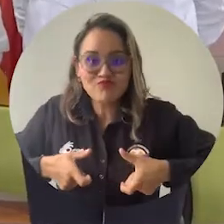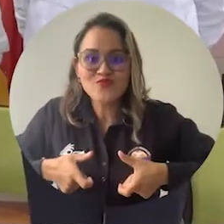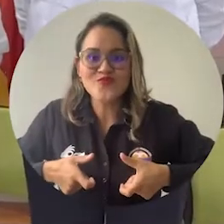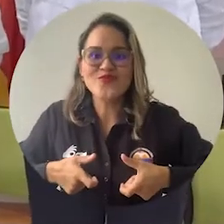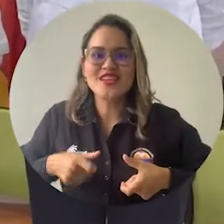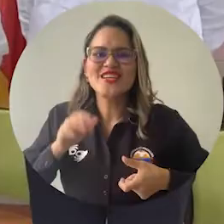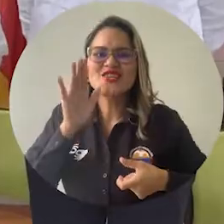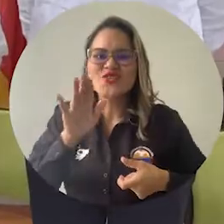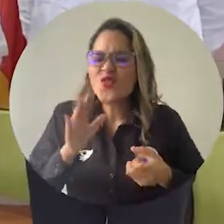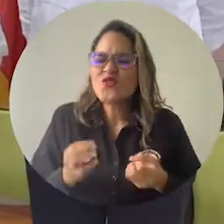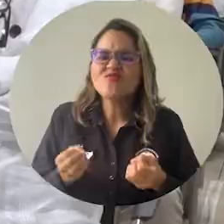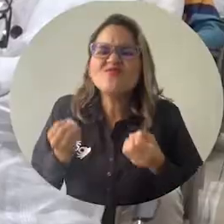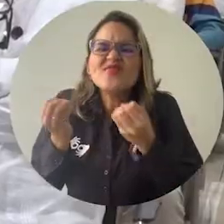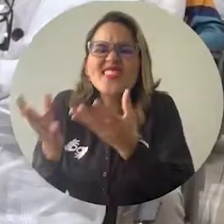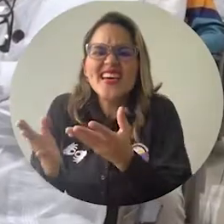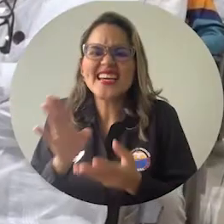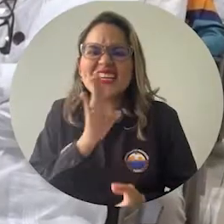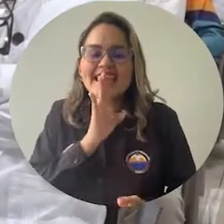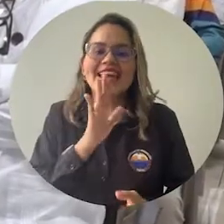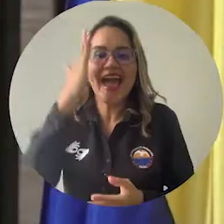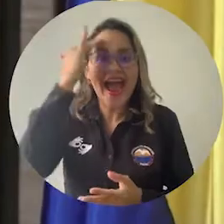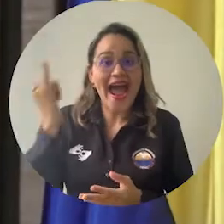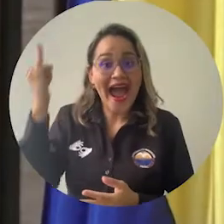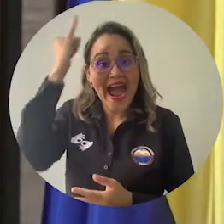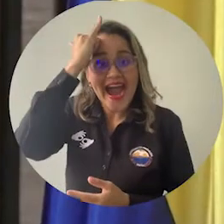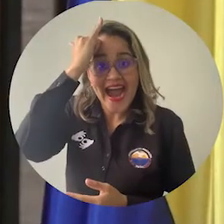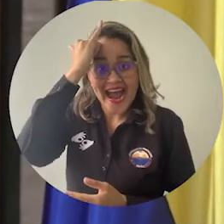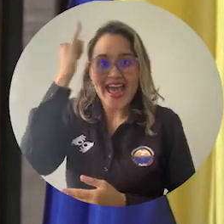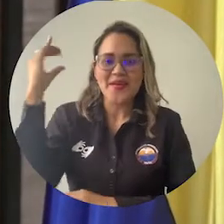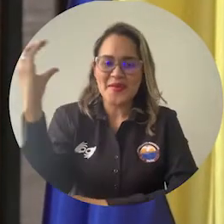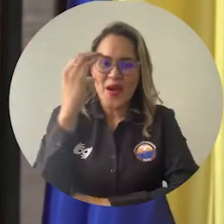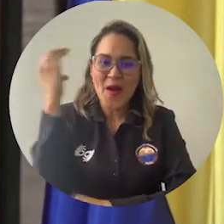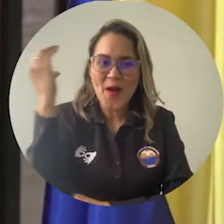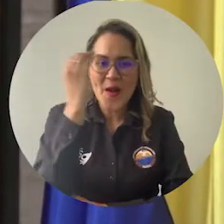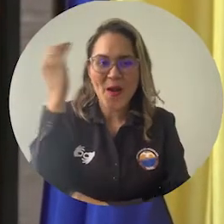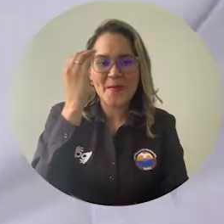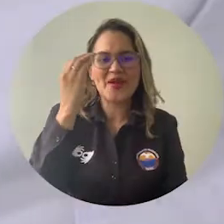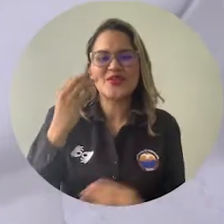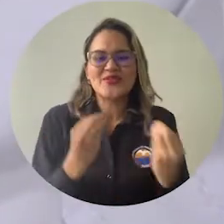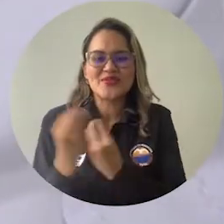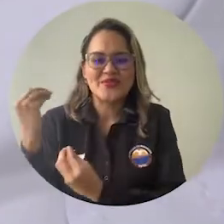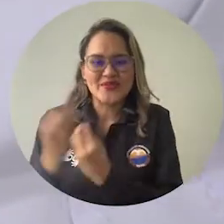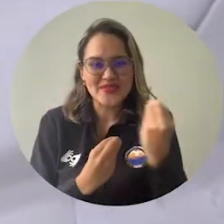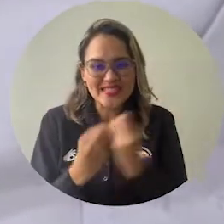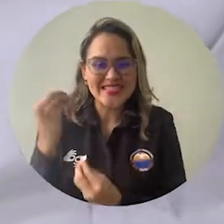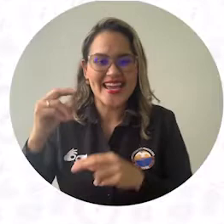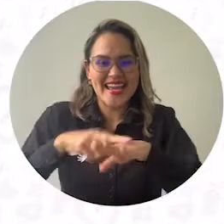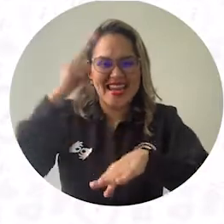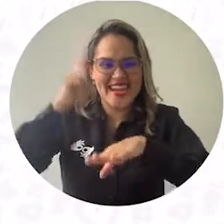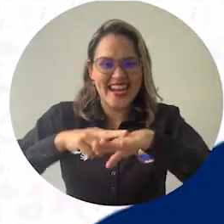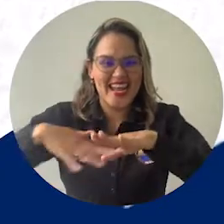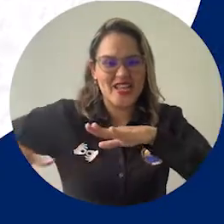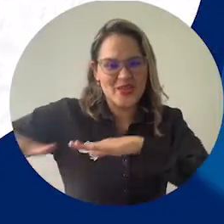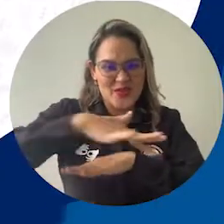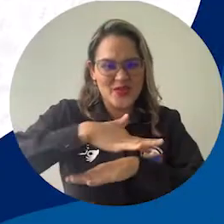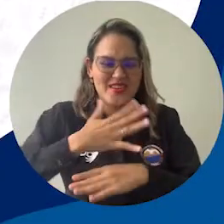general Francisco de Paula Santander que recibió de parte de la Academia Colombiana de Ciencias Exactas, Físicas y Naturales.